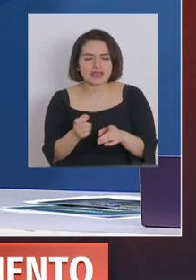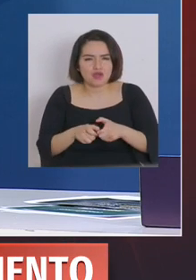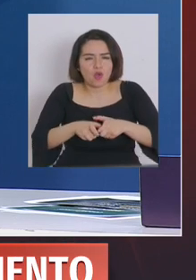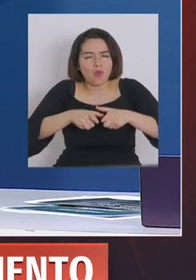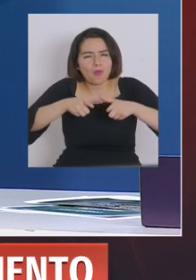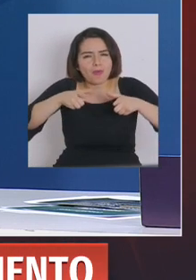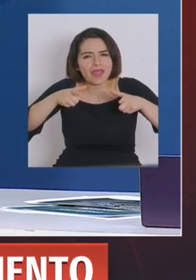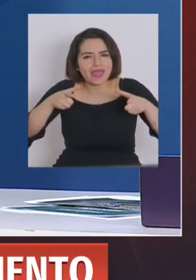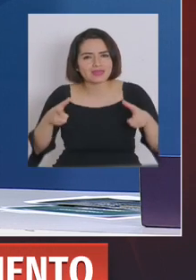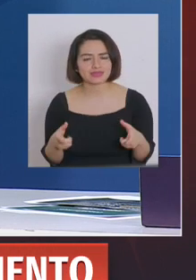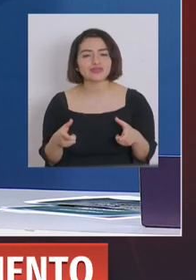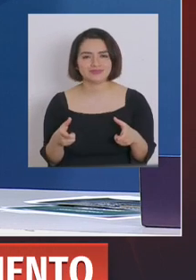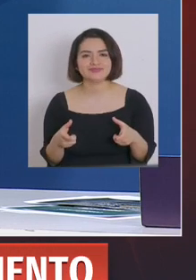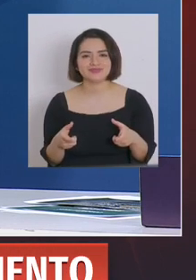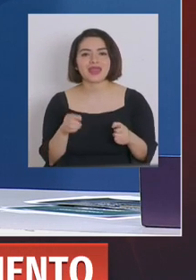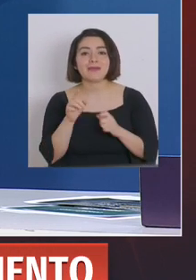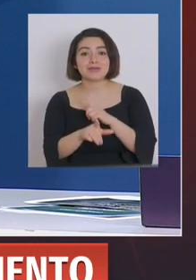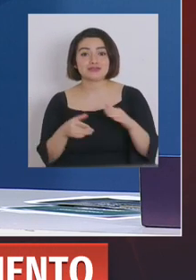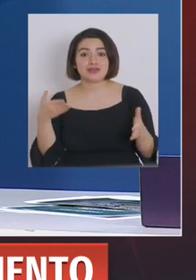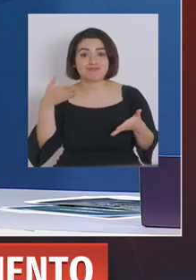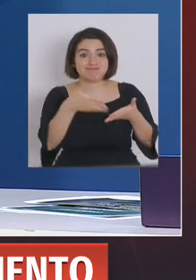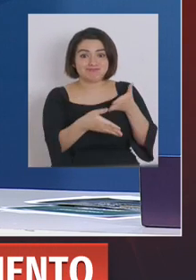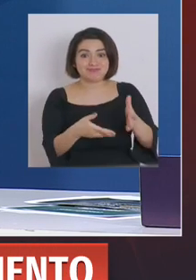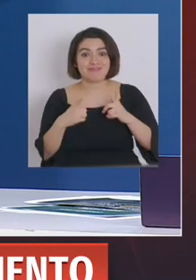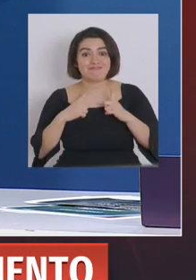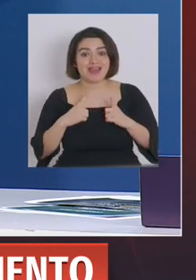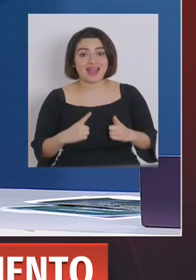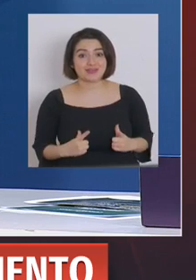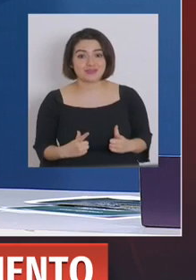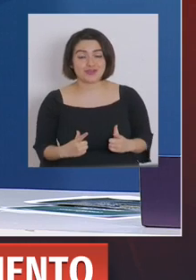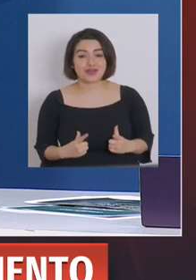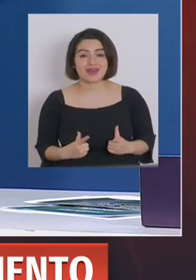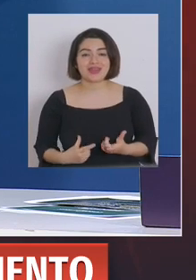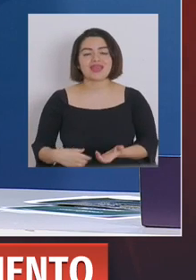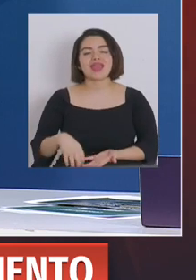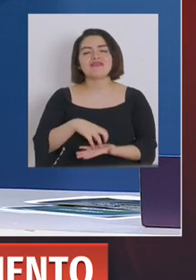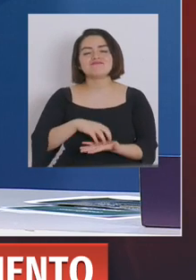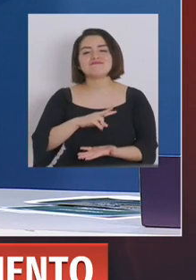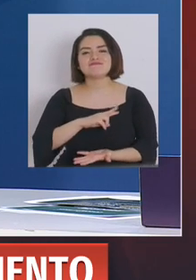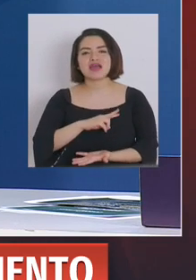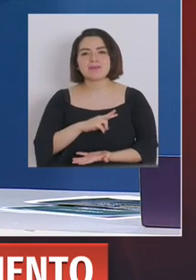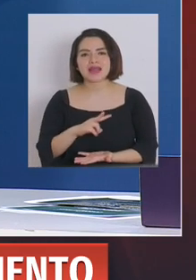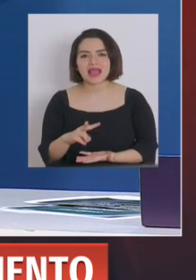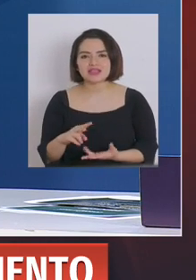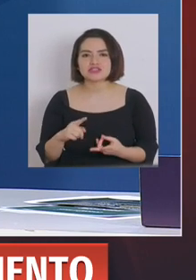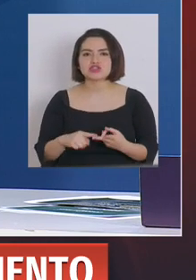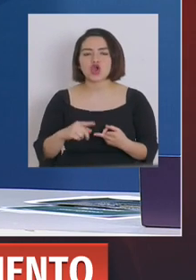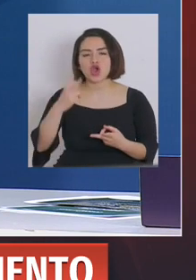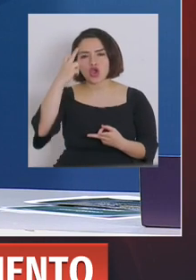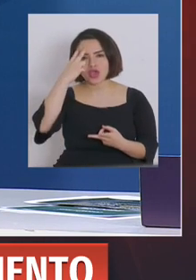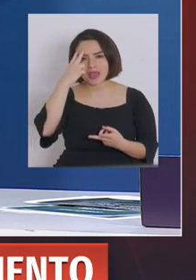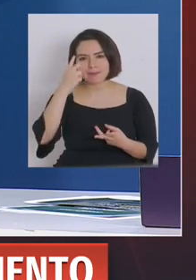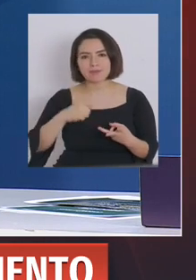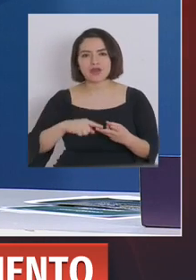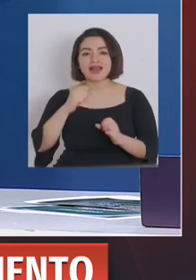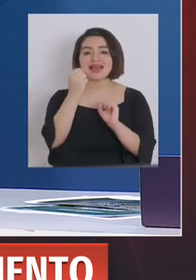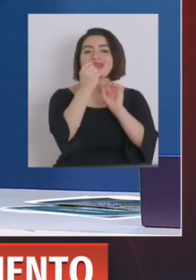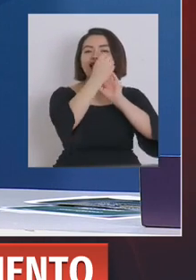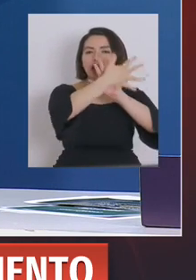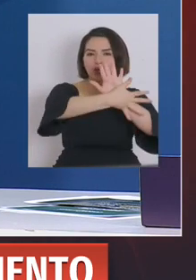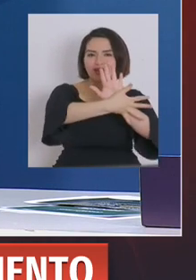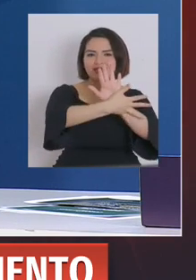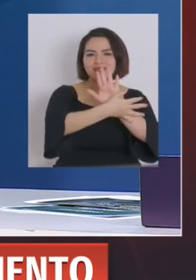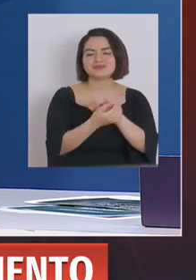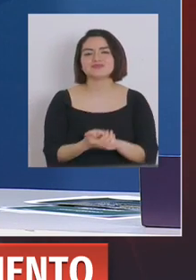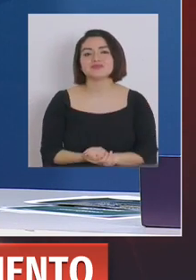significativo del flujo de personas que son particularmente en las regiones de Valparaíso, de Coquimbo y de la Neucanía. Por lo tanto, el